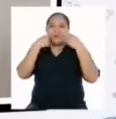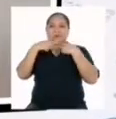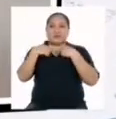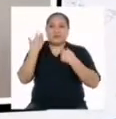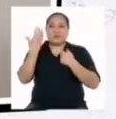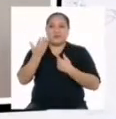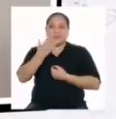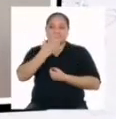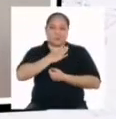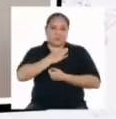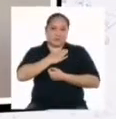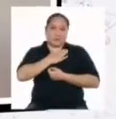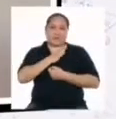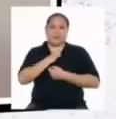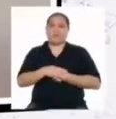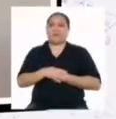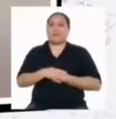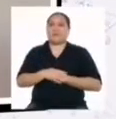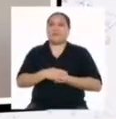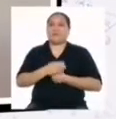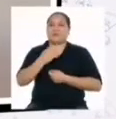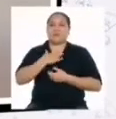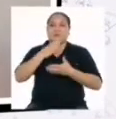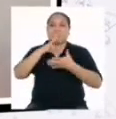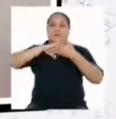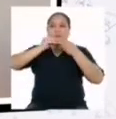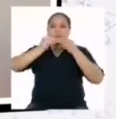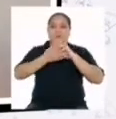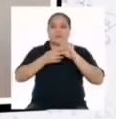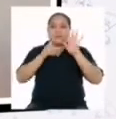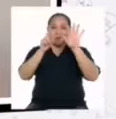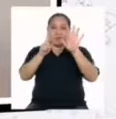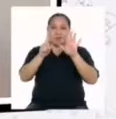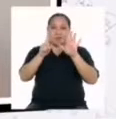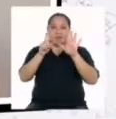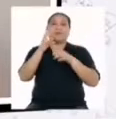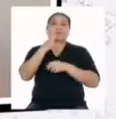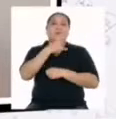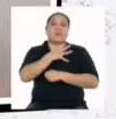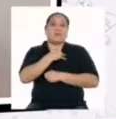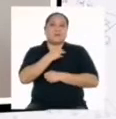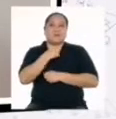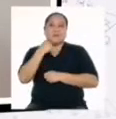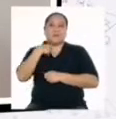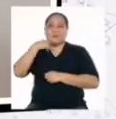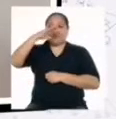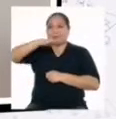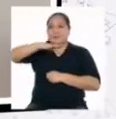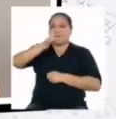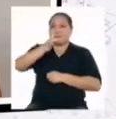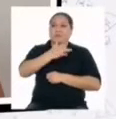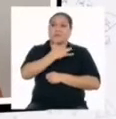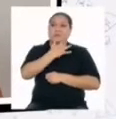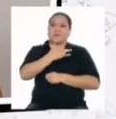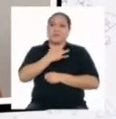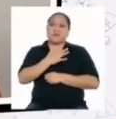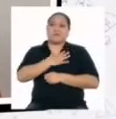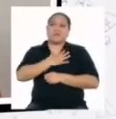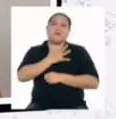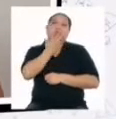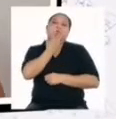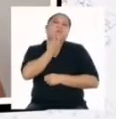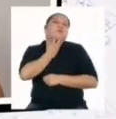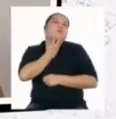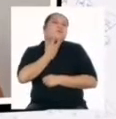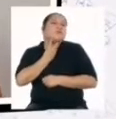algo sobre mí. Mi historia comienza desde los seis años. Desde pequeña sentí una gran